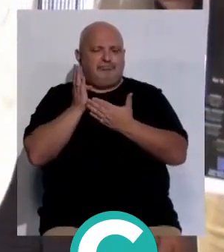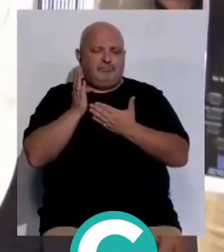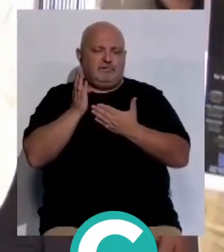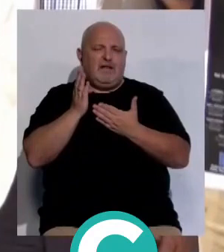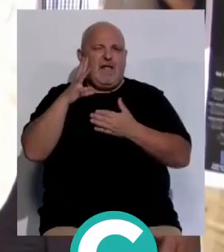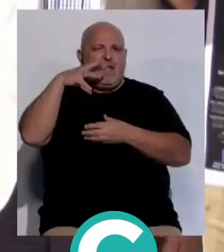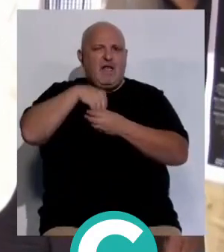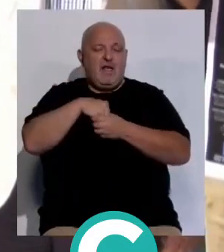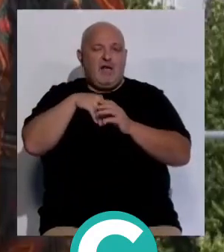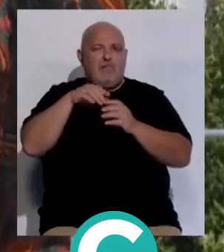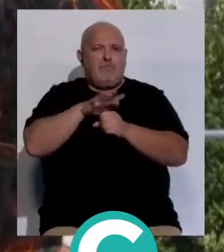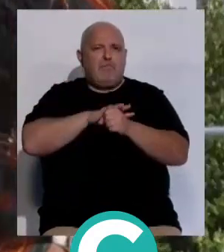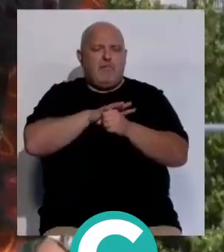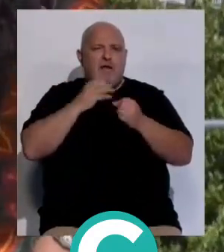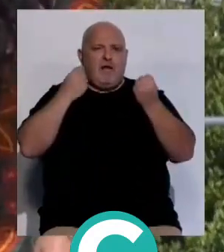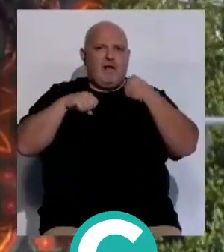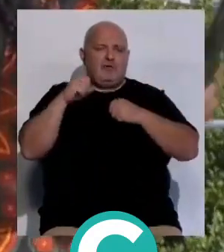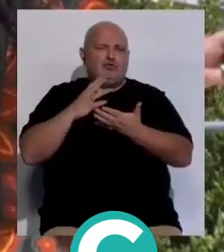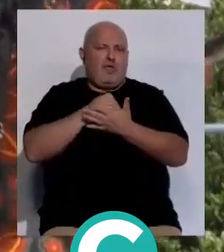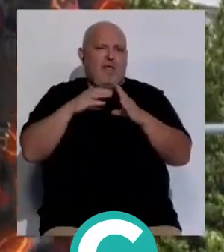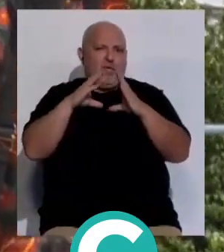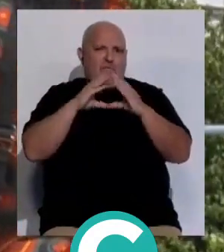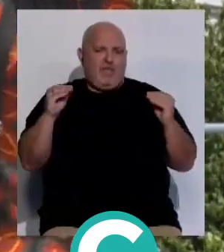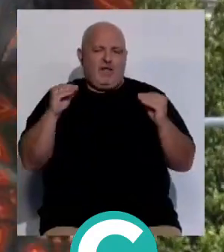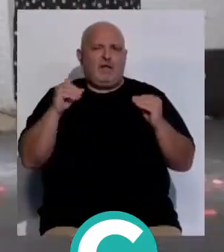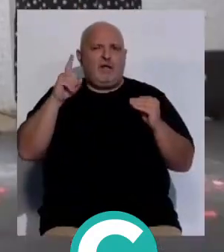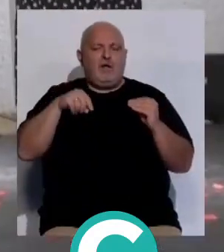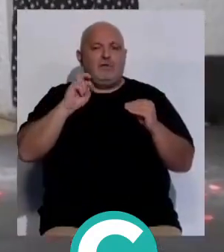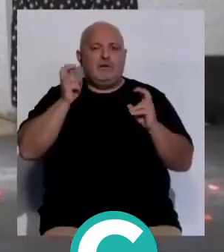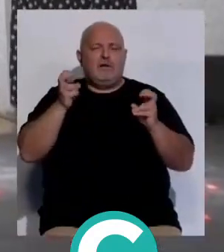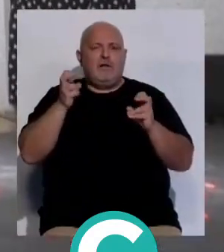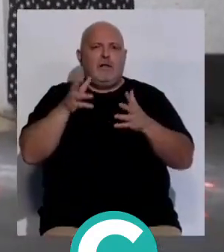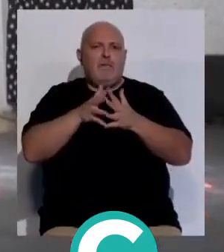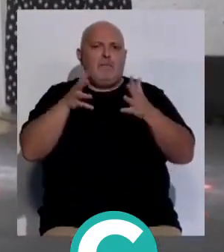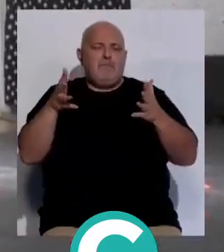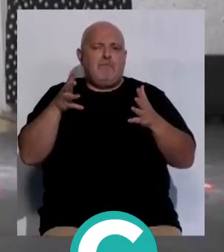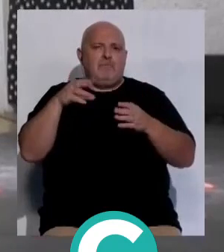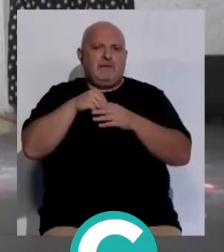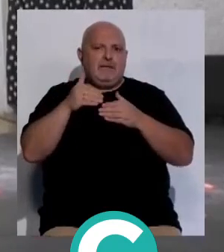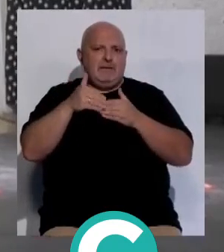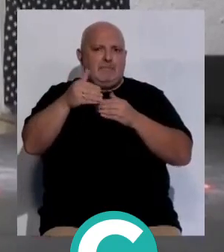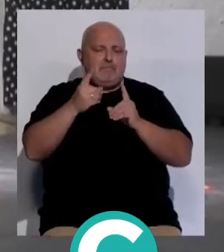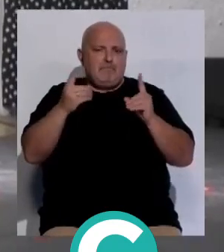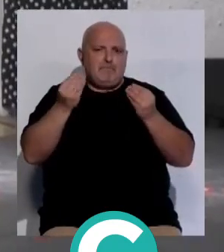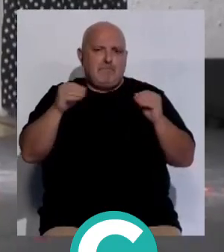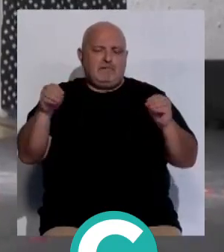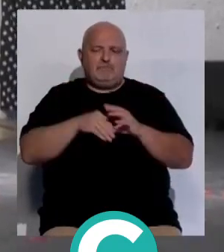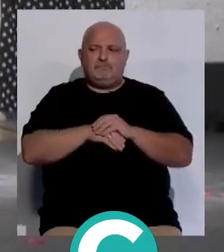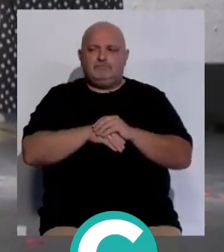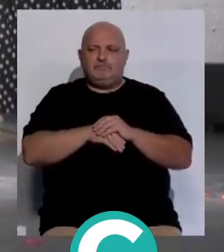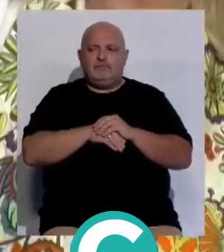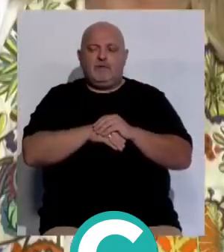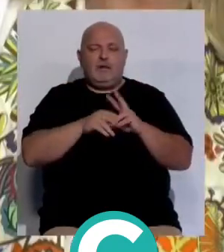circuito que incluye en cada provincia a artistas de toda Andalucía y también ha subrayado la ampliación en el tiempo. Y ya